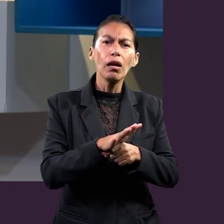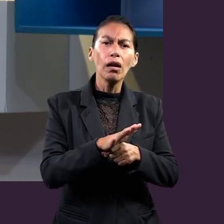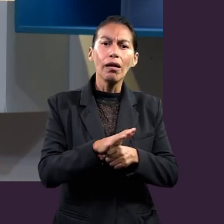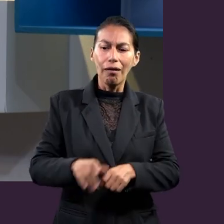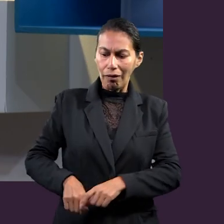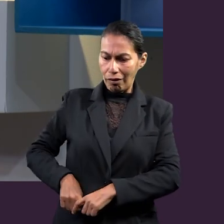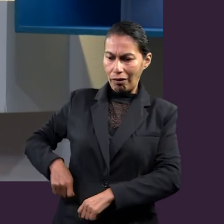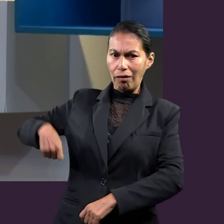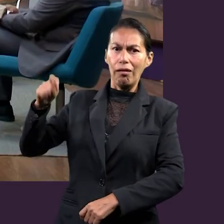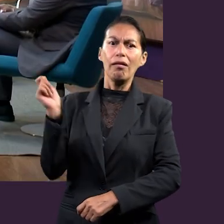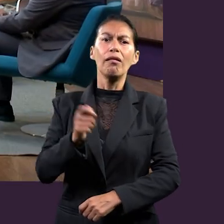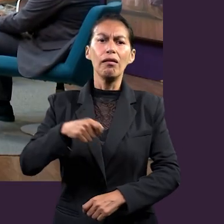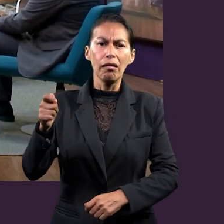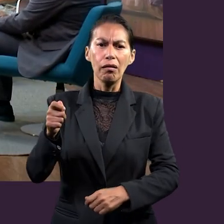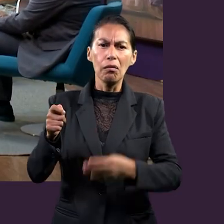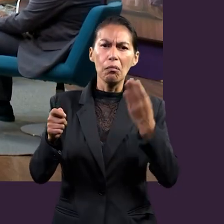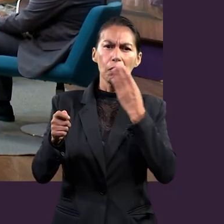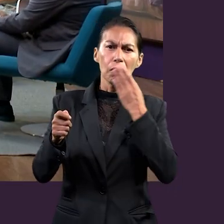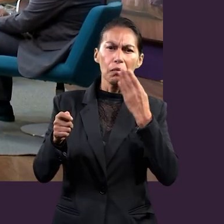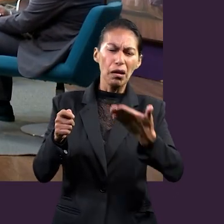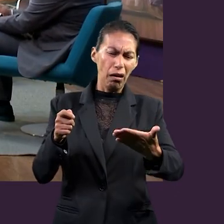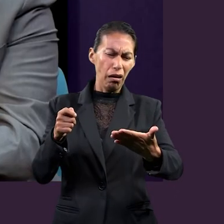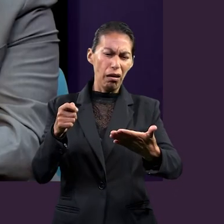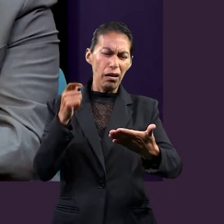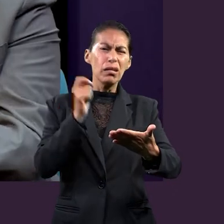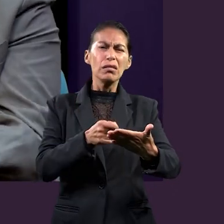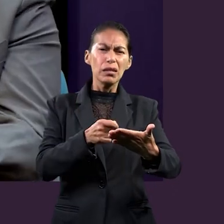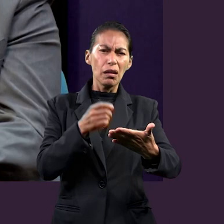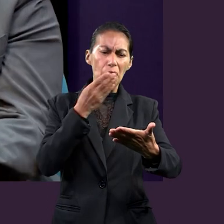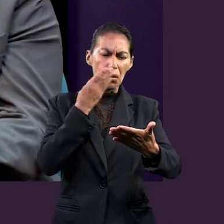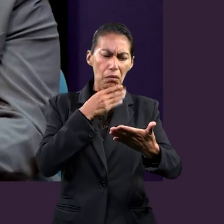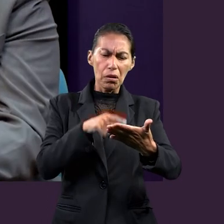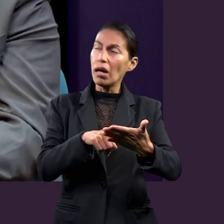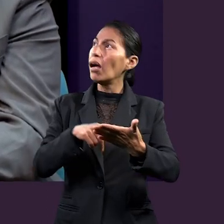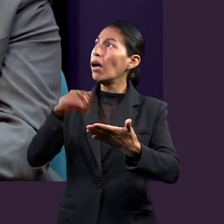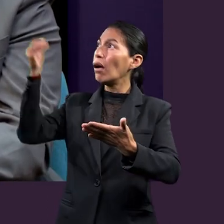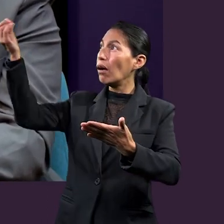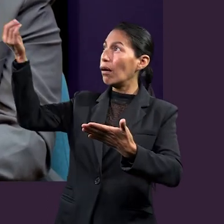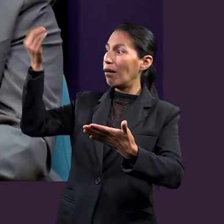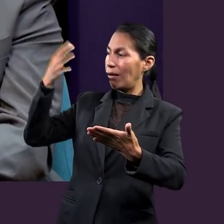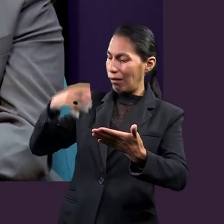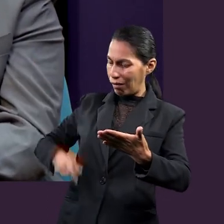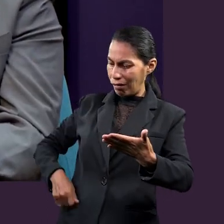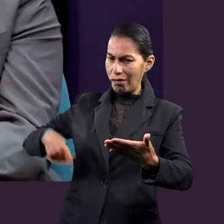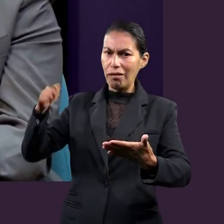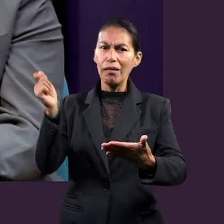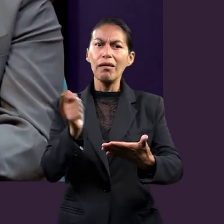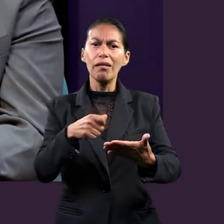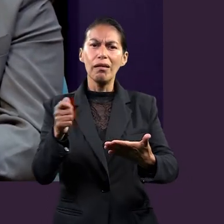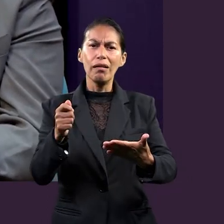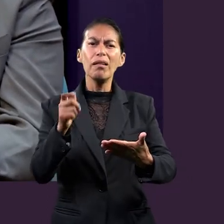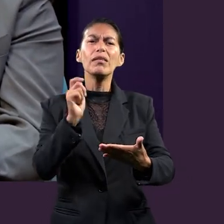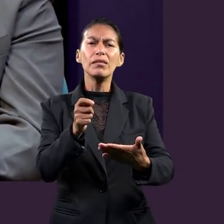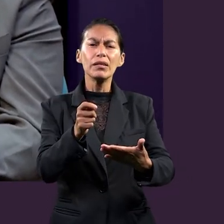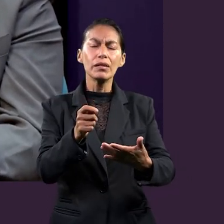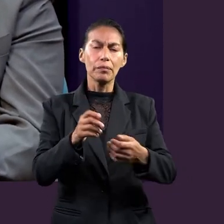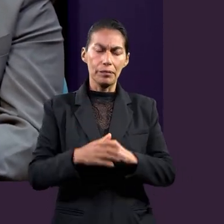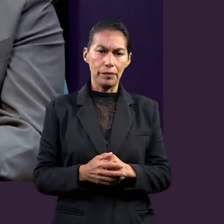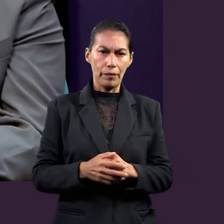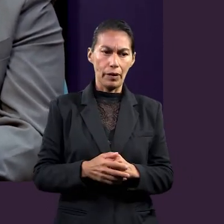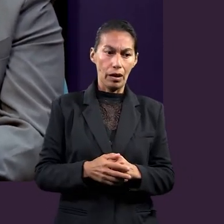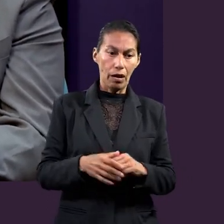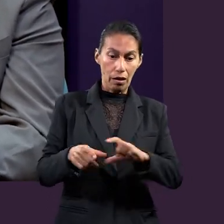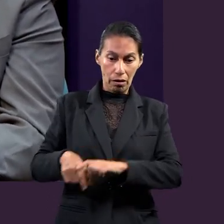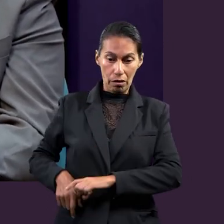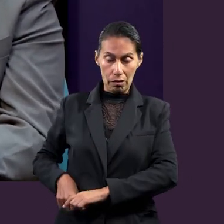La espada. ¿Por qué es la Biblia? La espada es un arma que normalmente la fabrica un